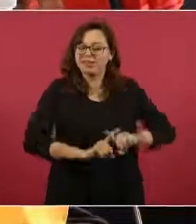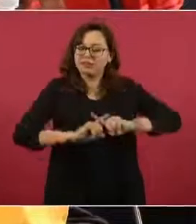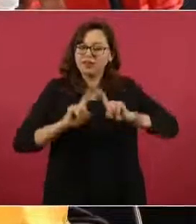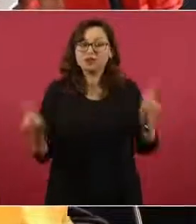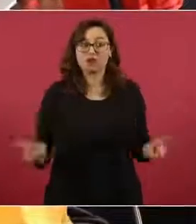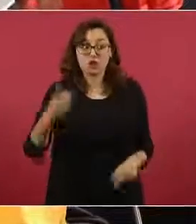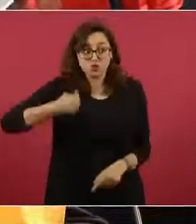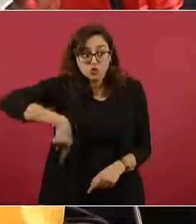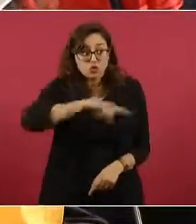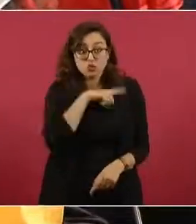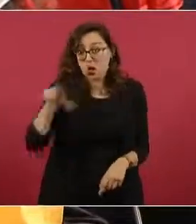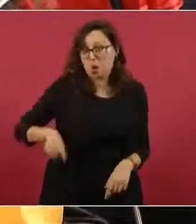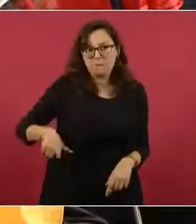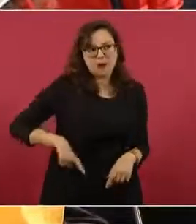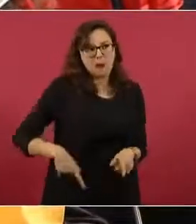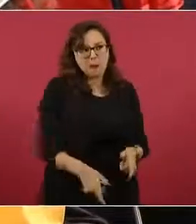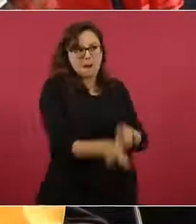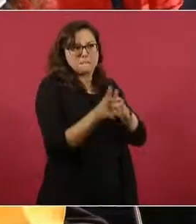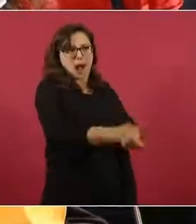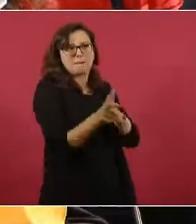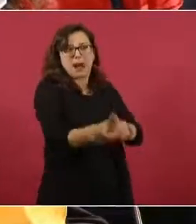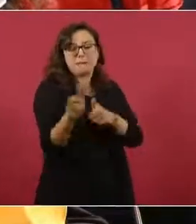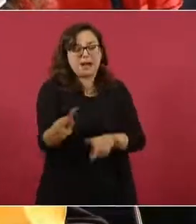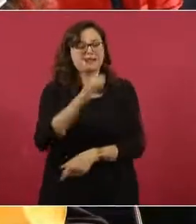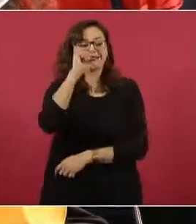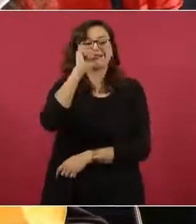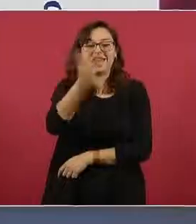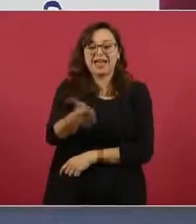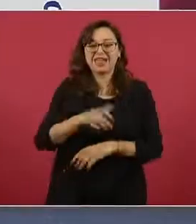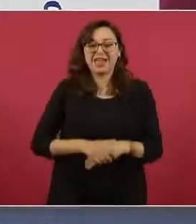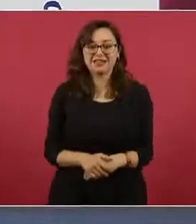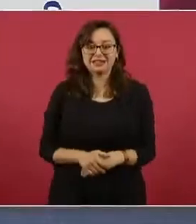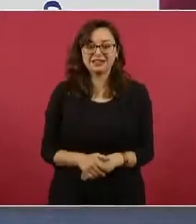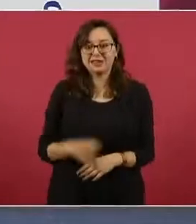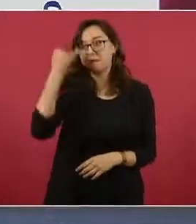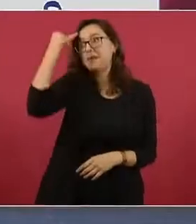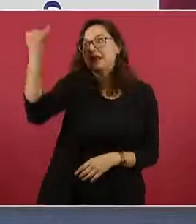Pues imagínense que Calderón tenía a García Luna,